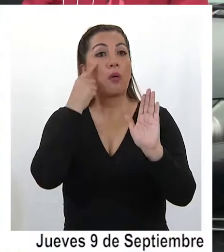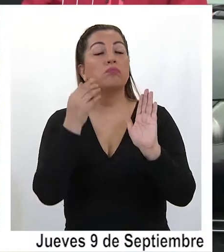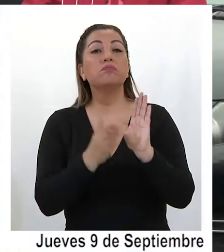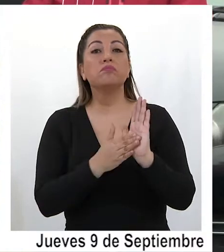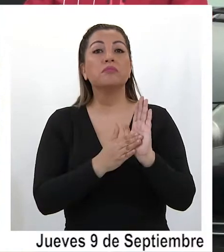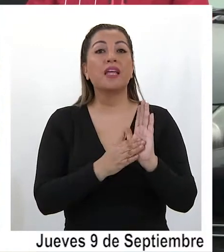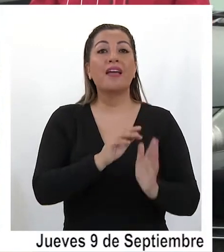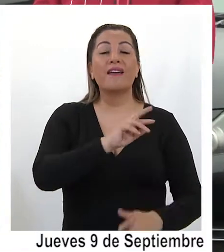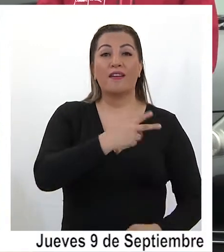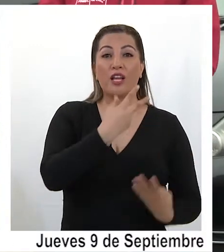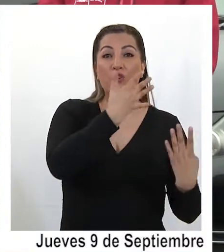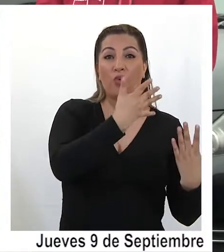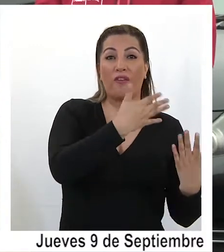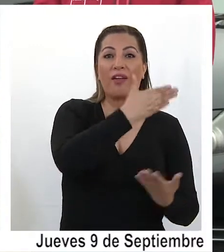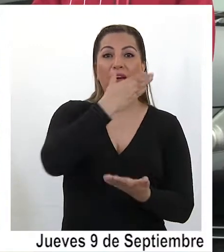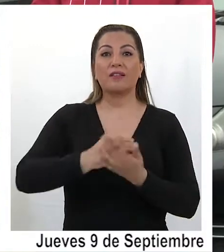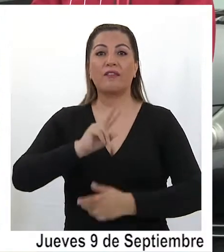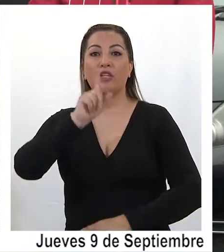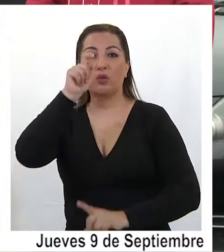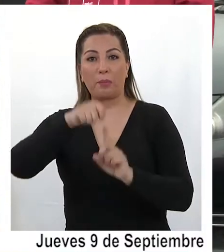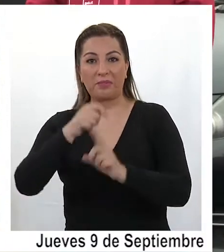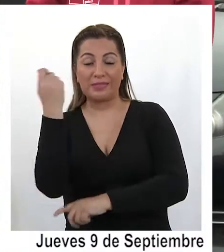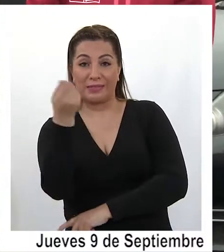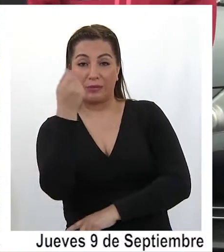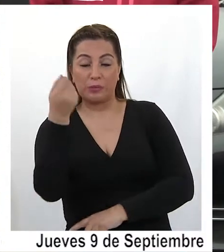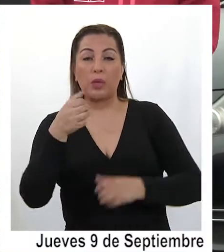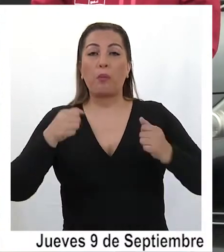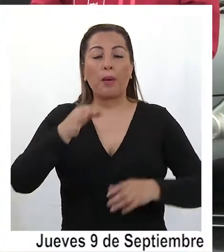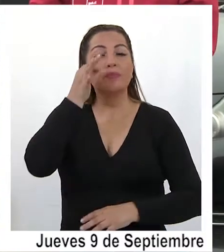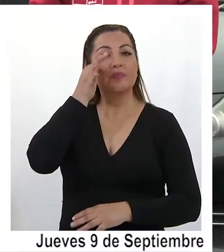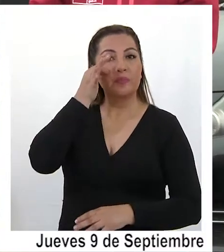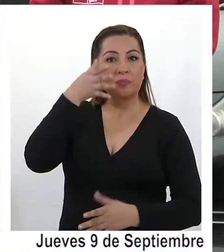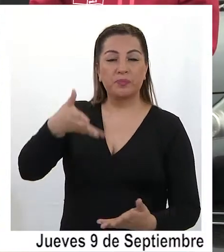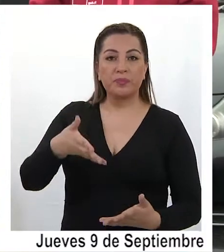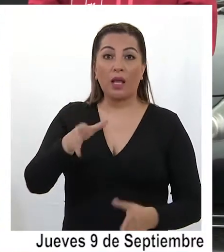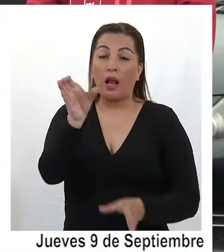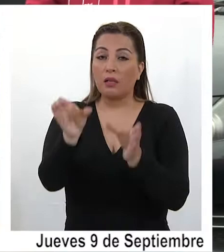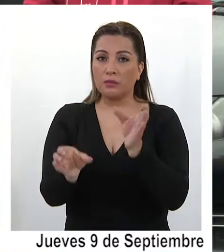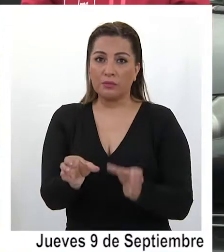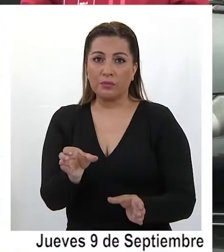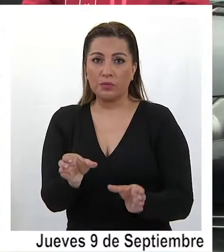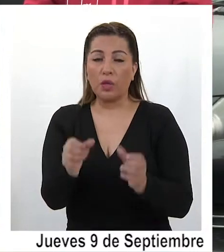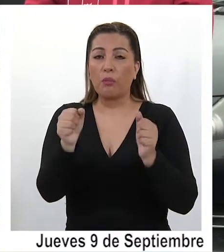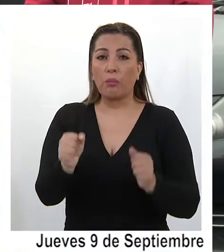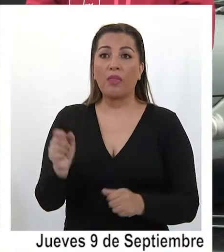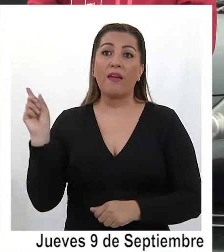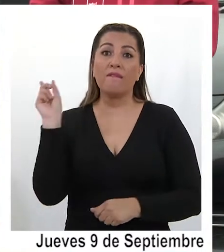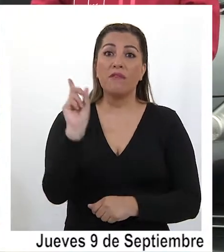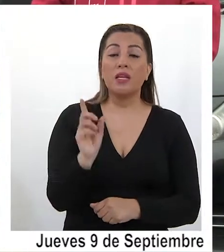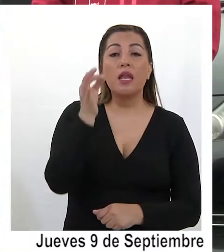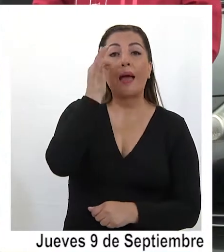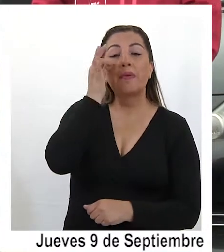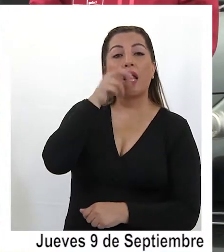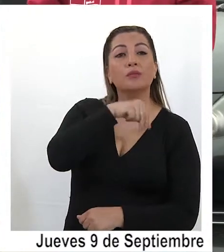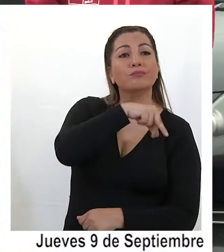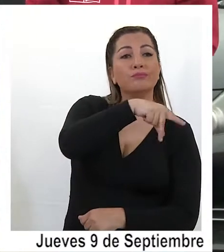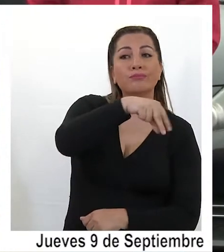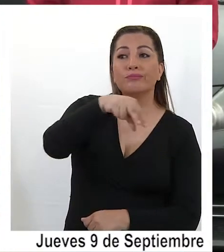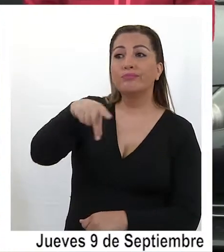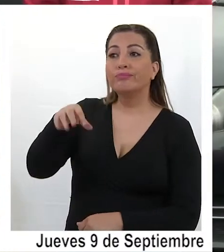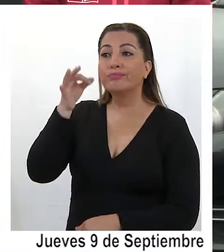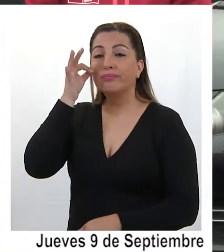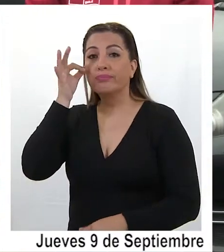septiembre hasta el 21 de septiembre, y donde las personas pueden venir a visitar